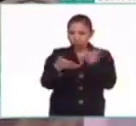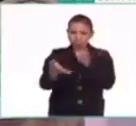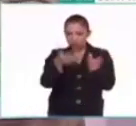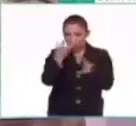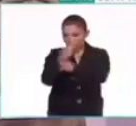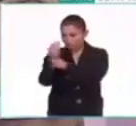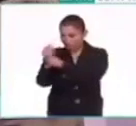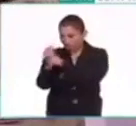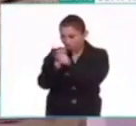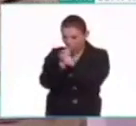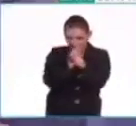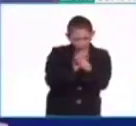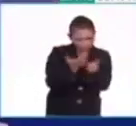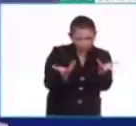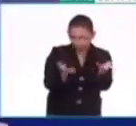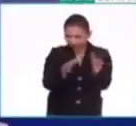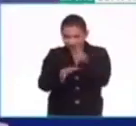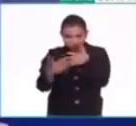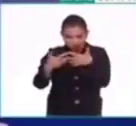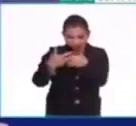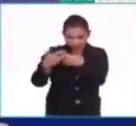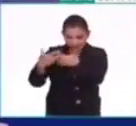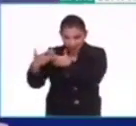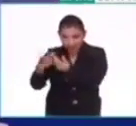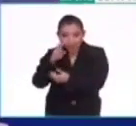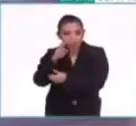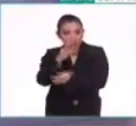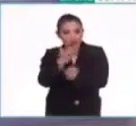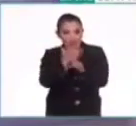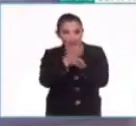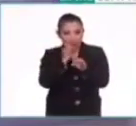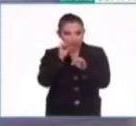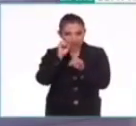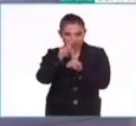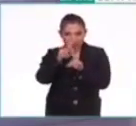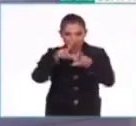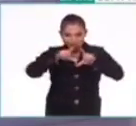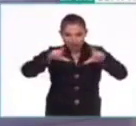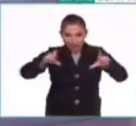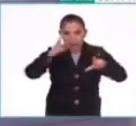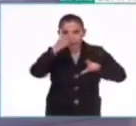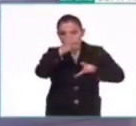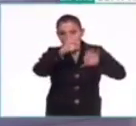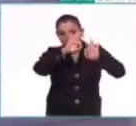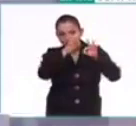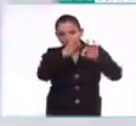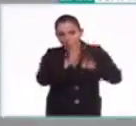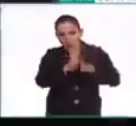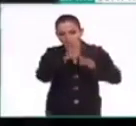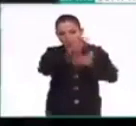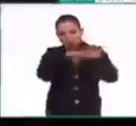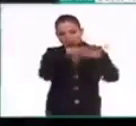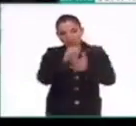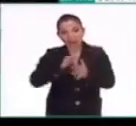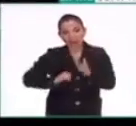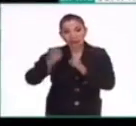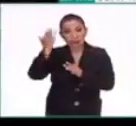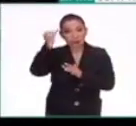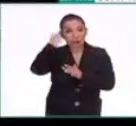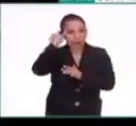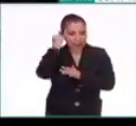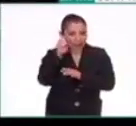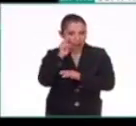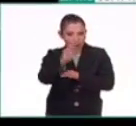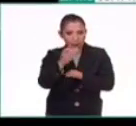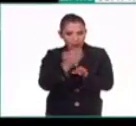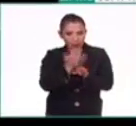ajustando ahí. Nos vamos ajustando y estamos viendo justamente ahora en la pantalla los tres tipos de calendario prehispánico principales que